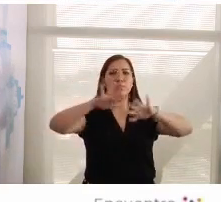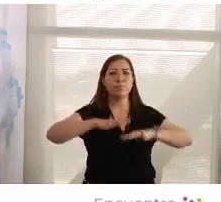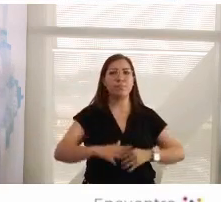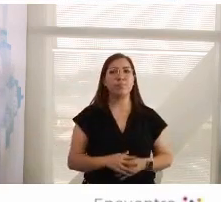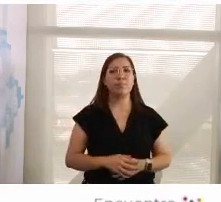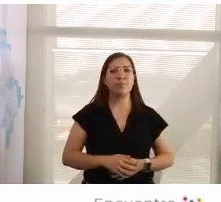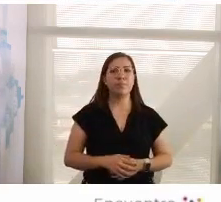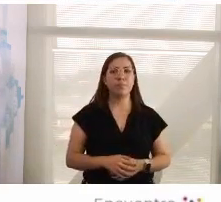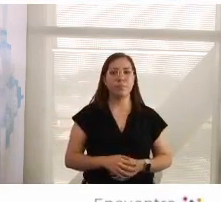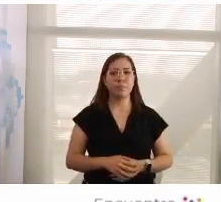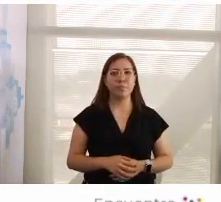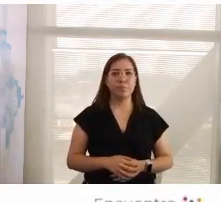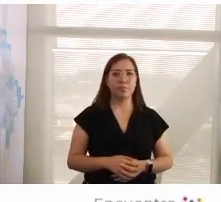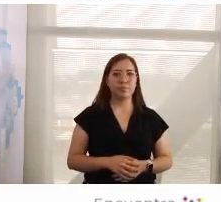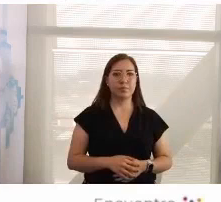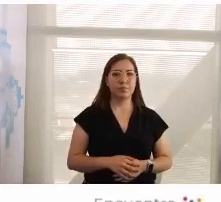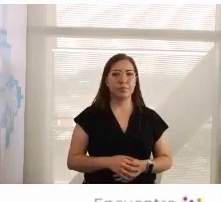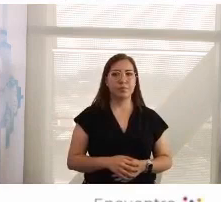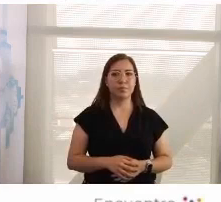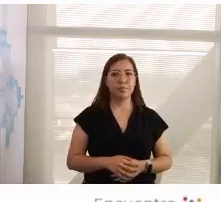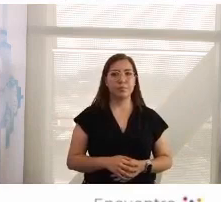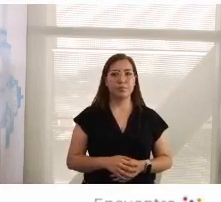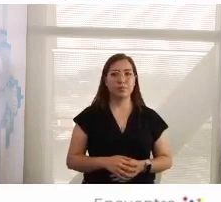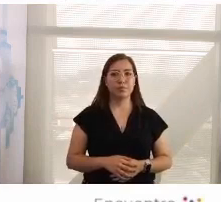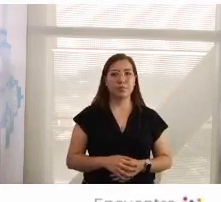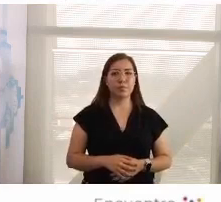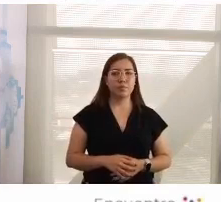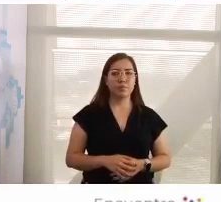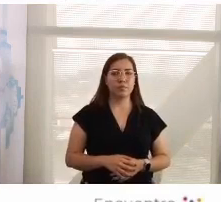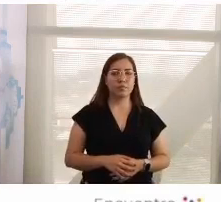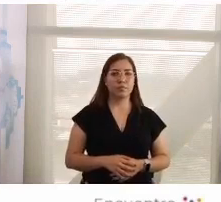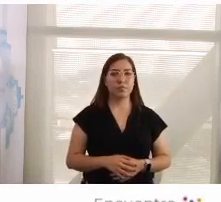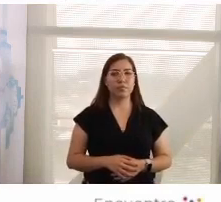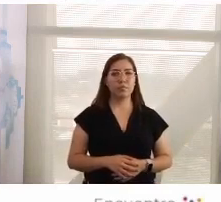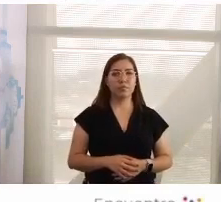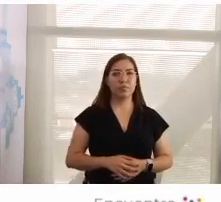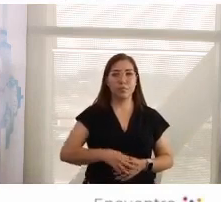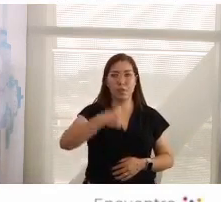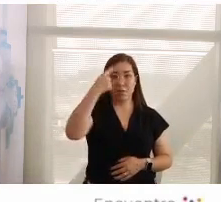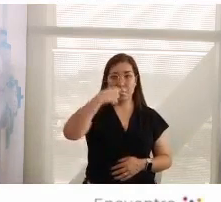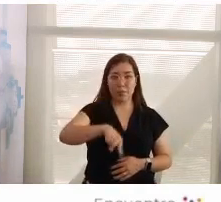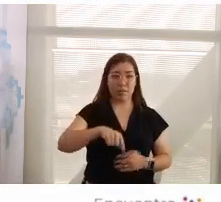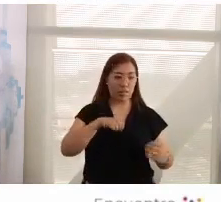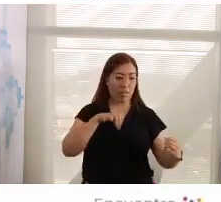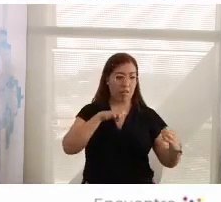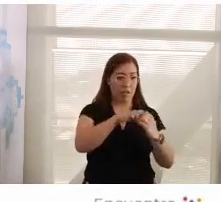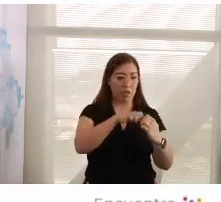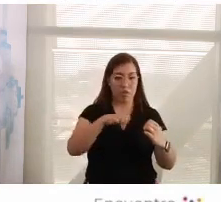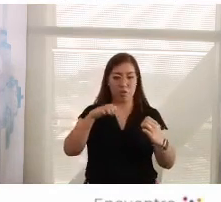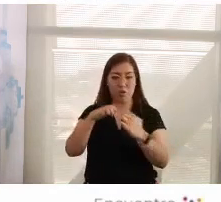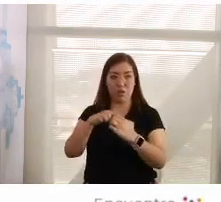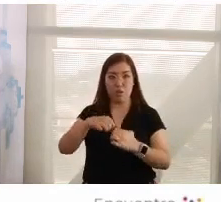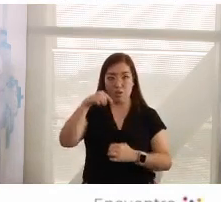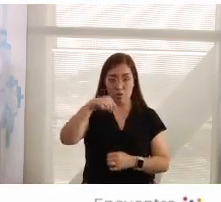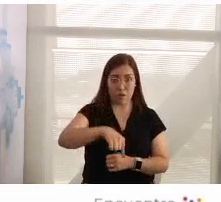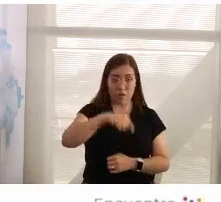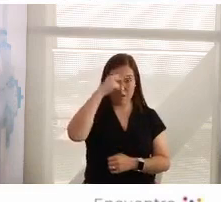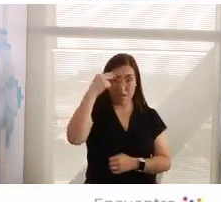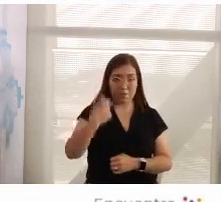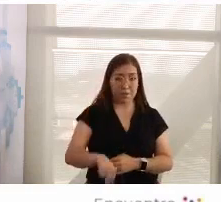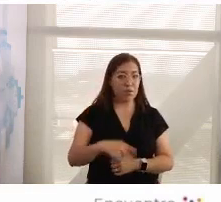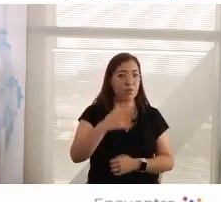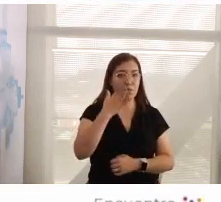y perdón, y es que no hay lugar para el engaño en México en los